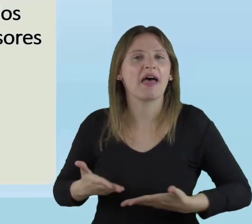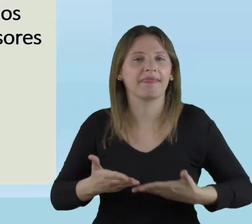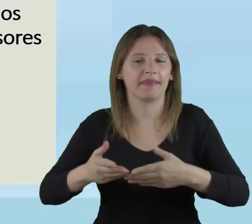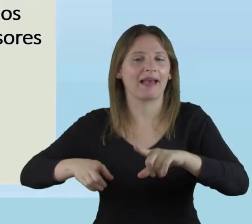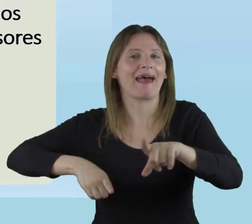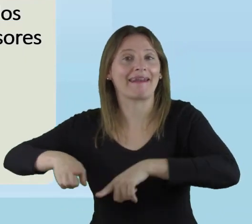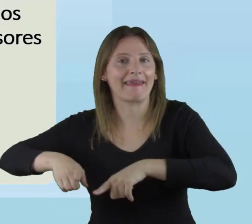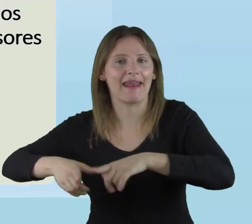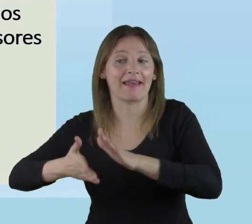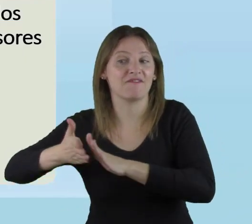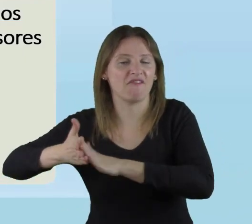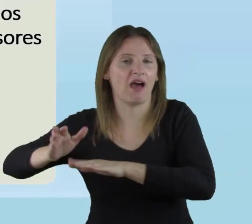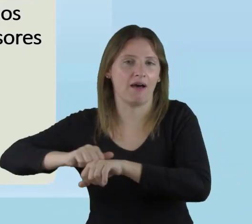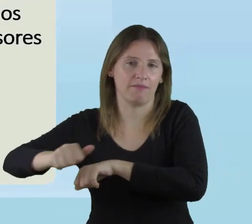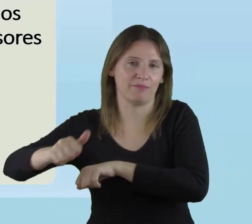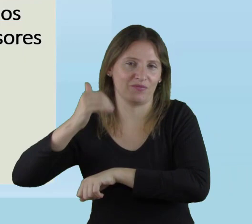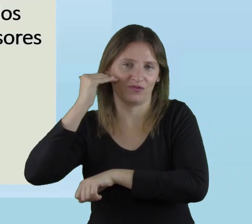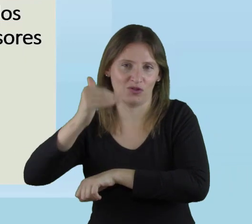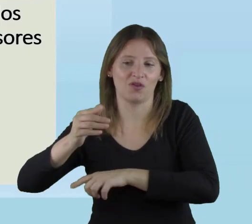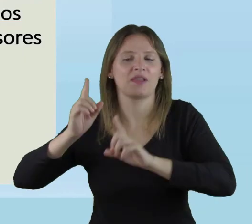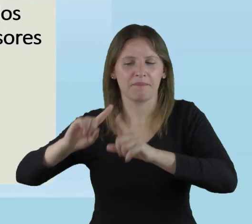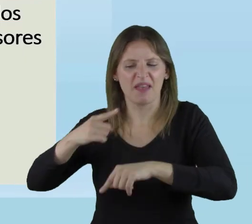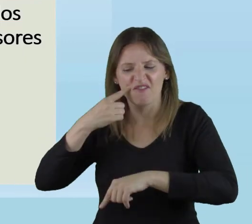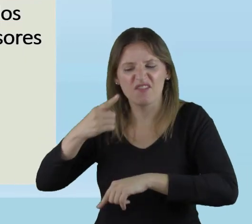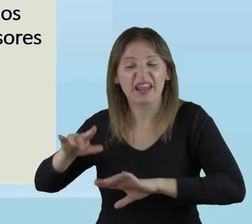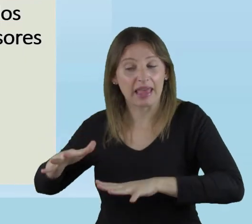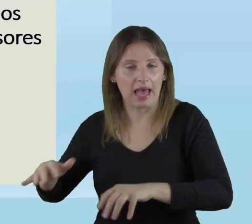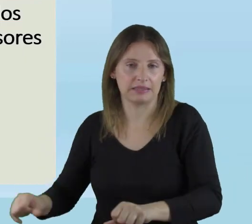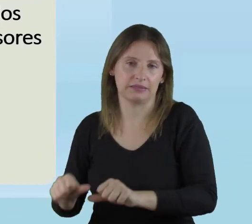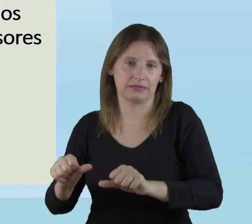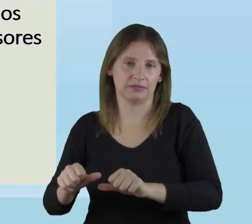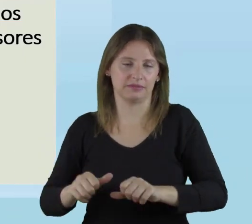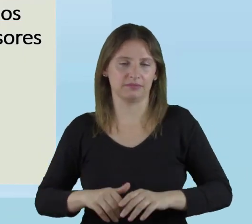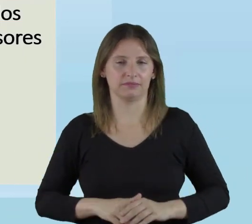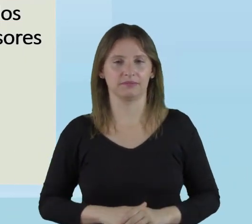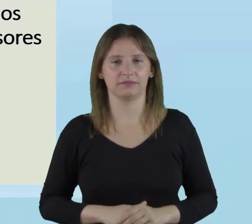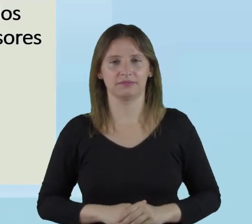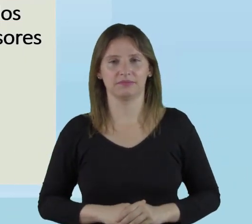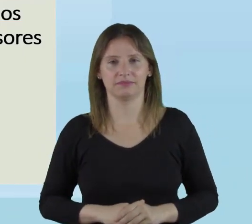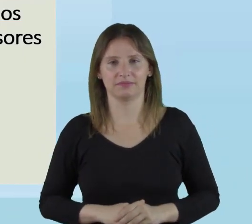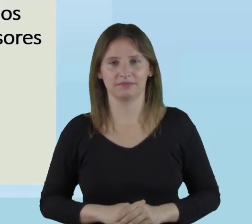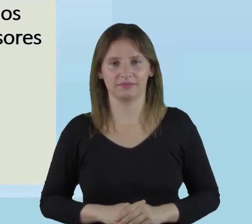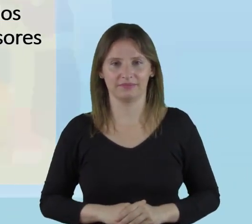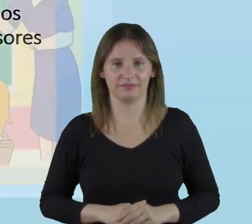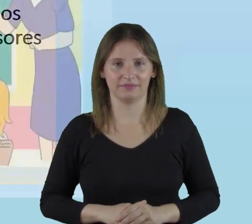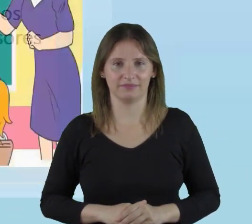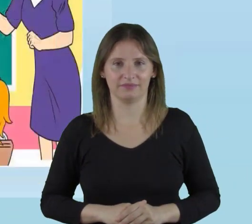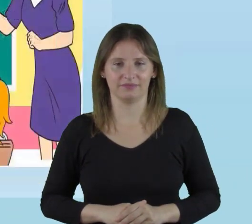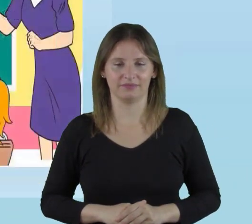podemos dejar de mirar al docente que está en formación.